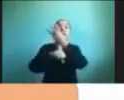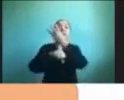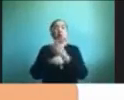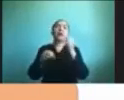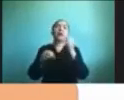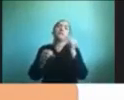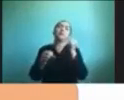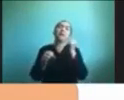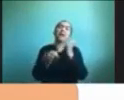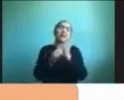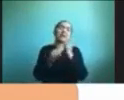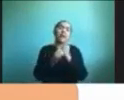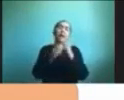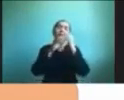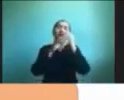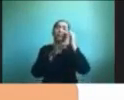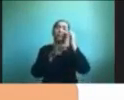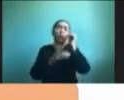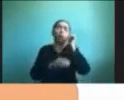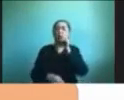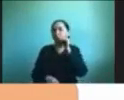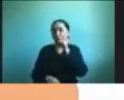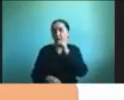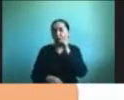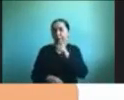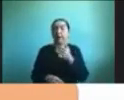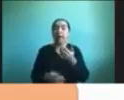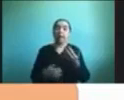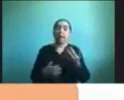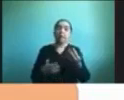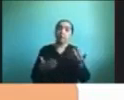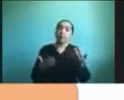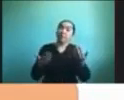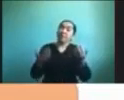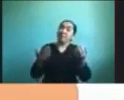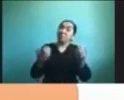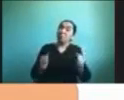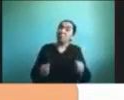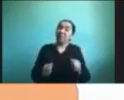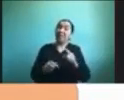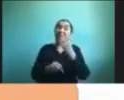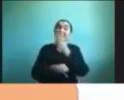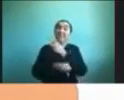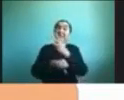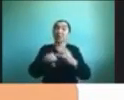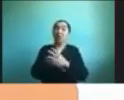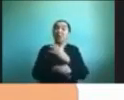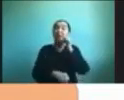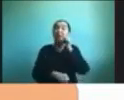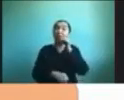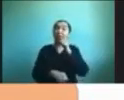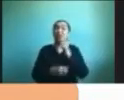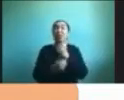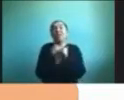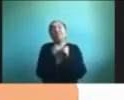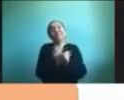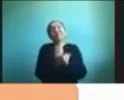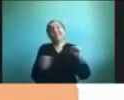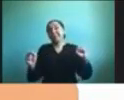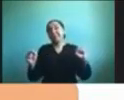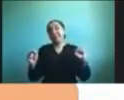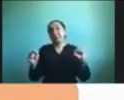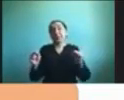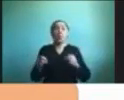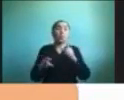todos los días es muy probable que eso no nos vaya a resultar porque obviamente estamos con otras